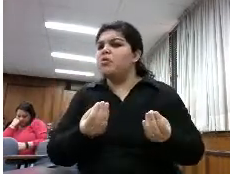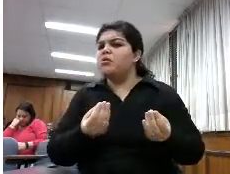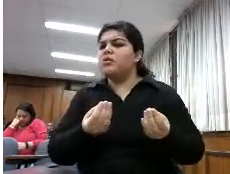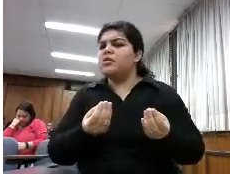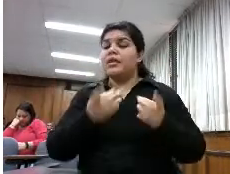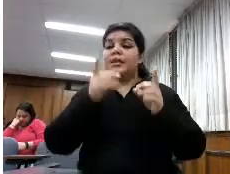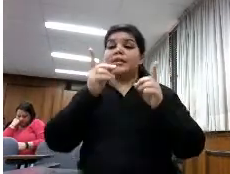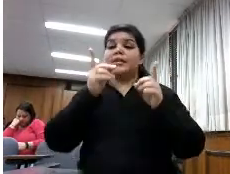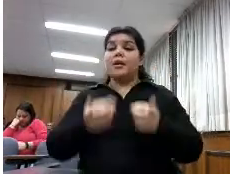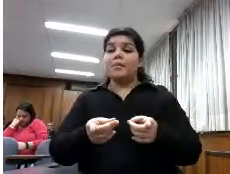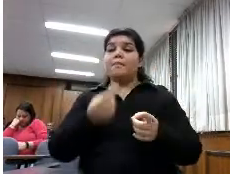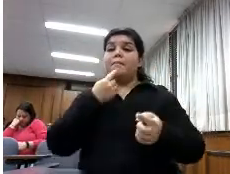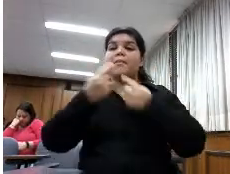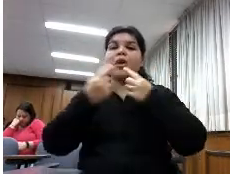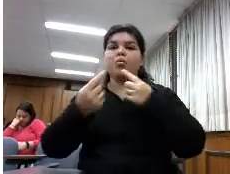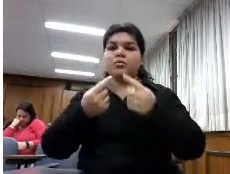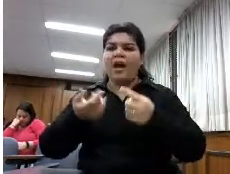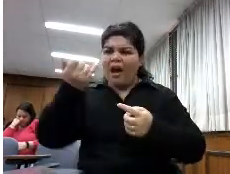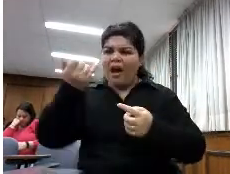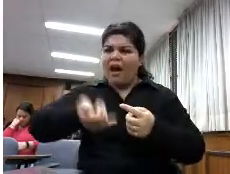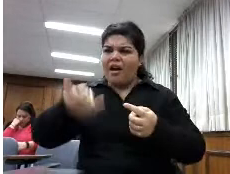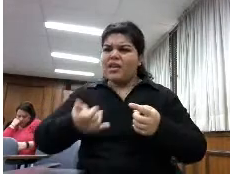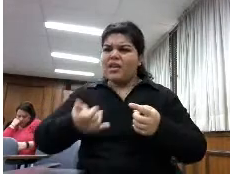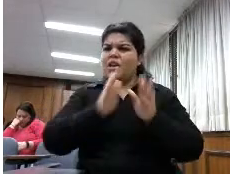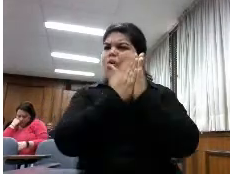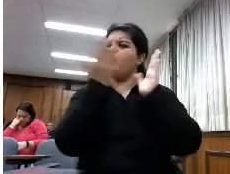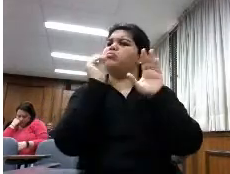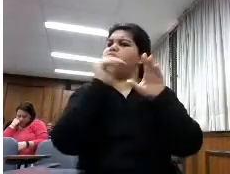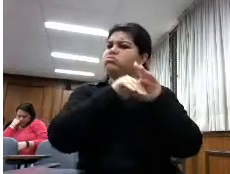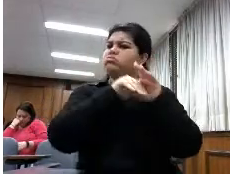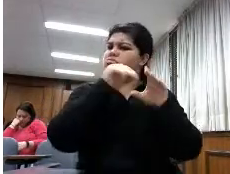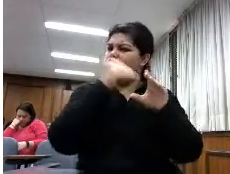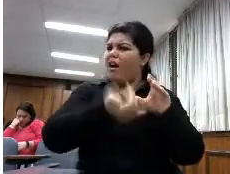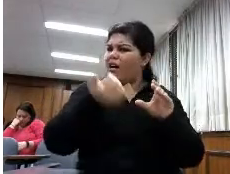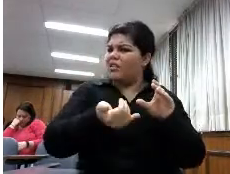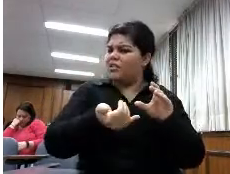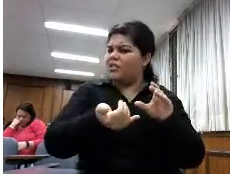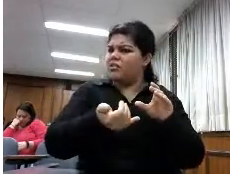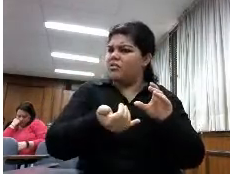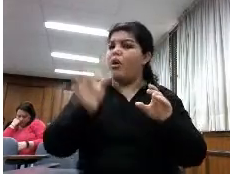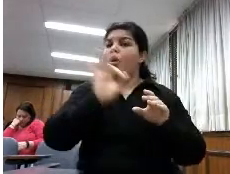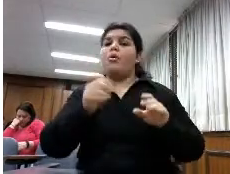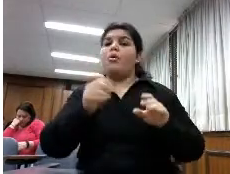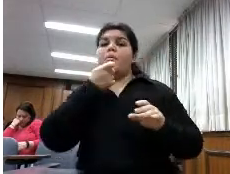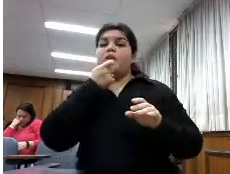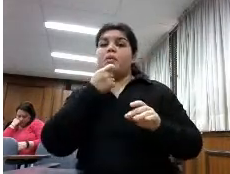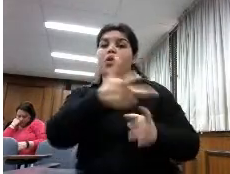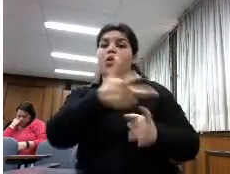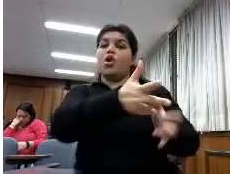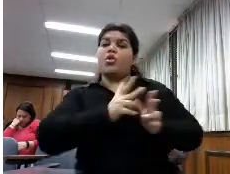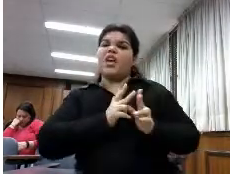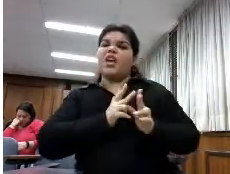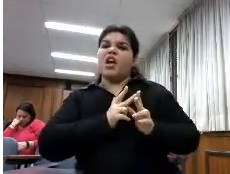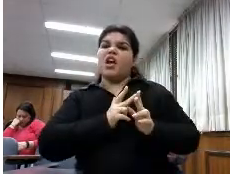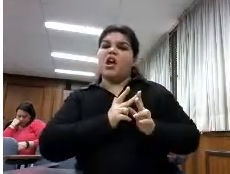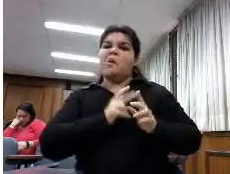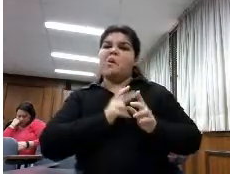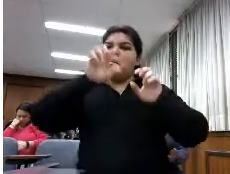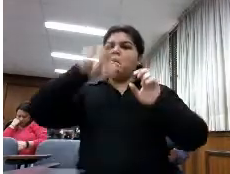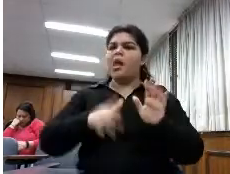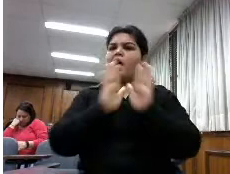material suficiente y que nos dijeran también por qué no habían desarrollado una política con contenidos digitales